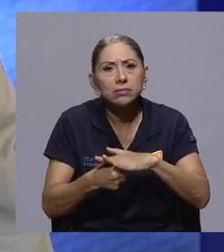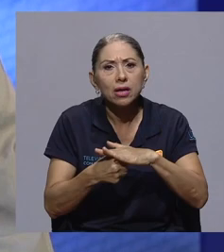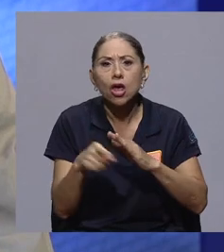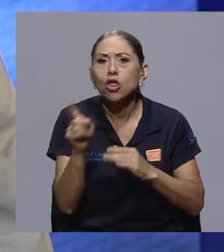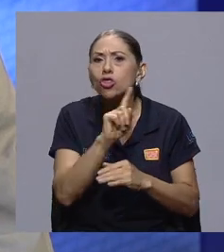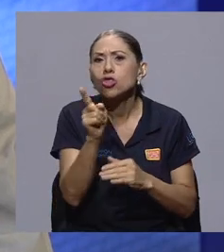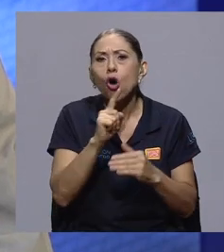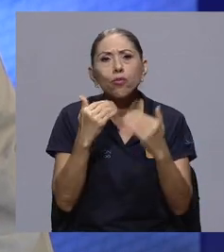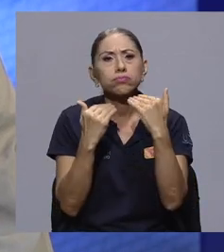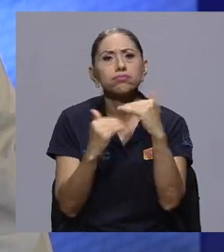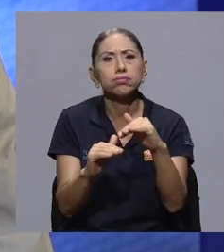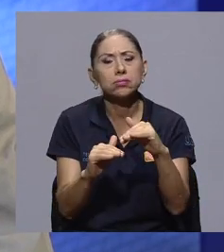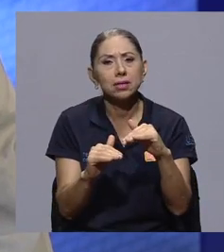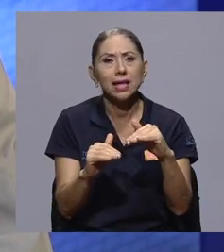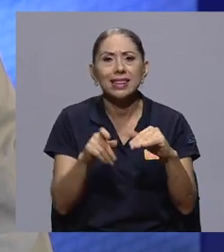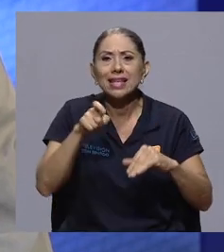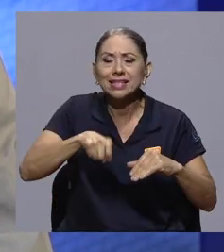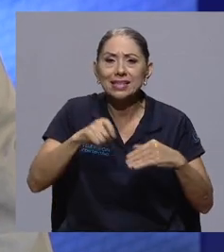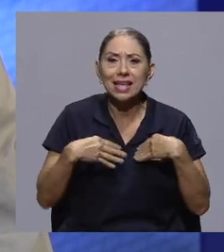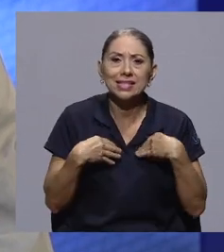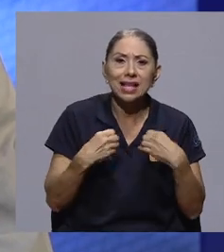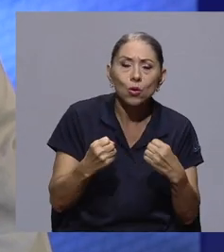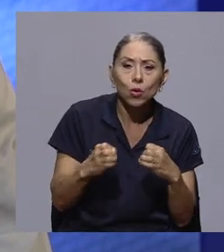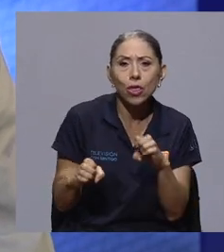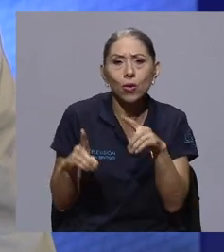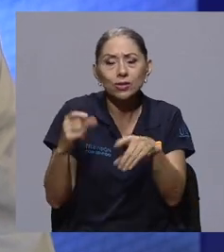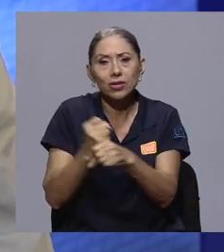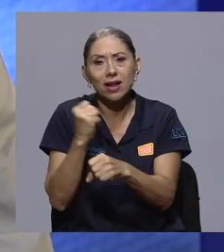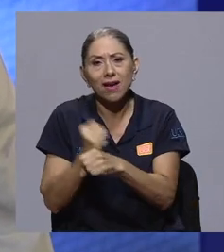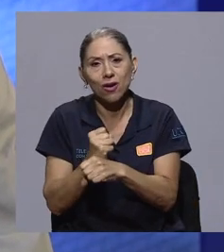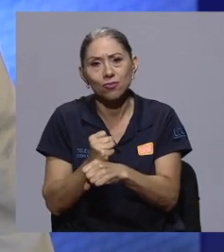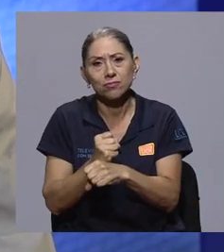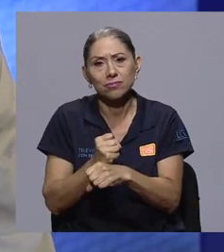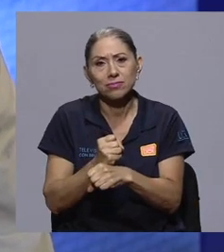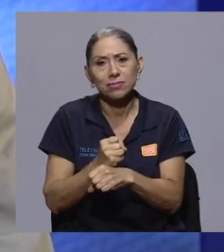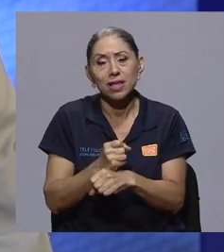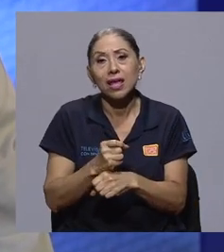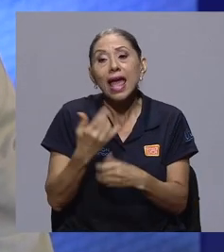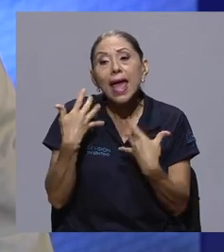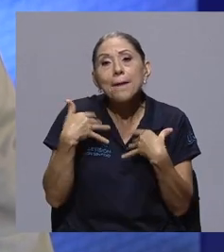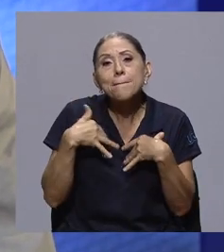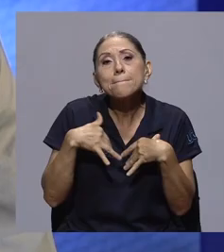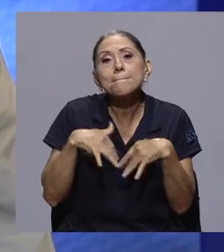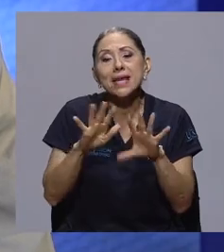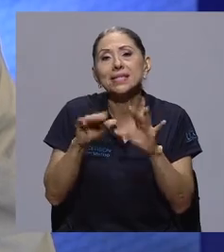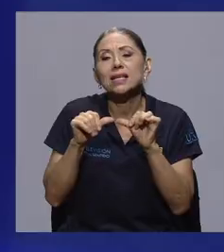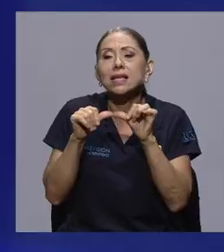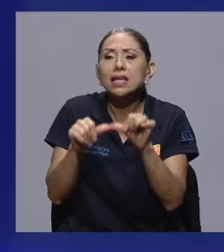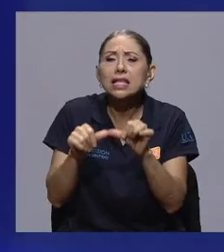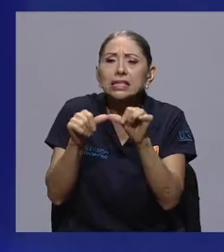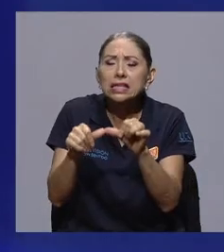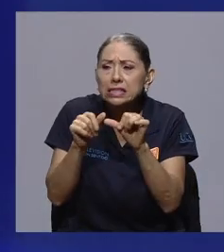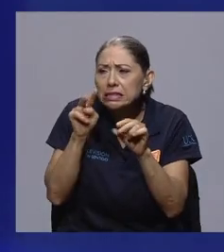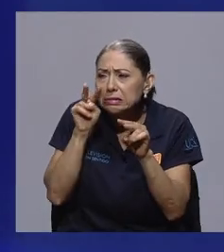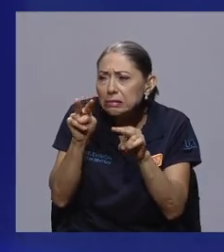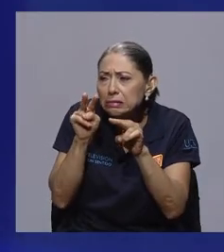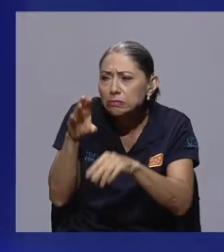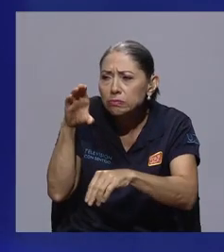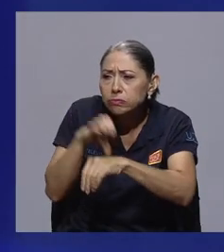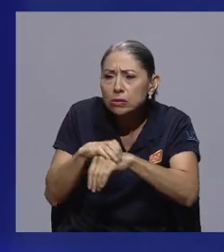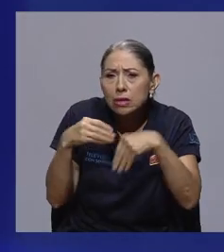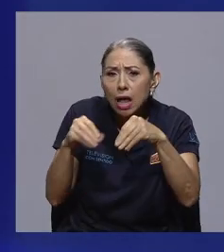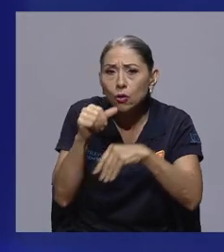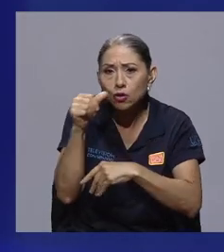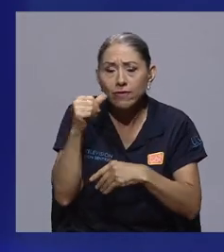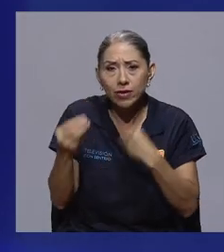de trabajo que necesita nuestro país, en vez de seguir invirtiendo en la lucha contra el narcotráfico indiscriminadamente. Y como usted lo mencionó, por